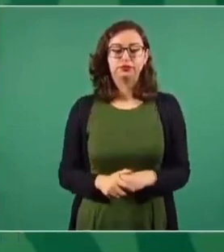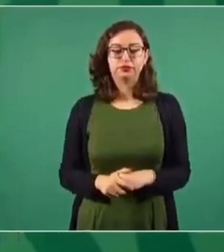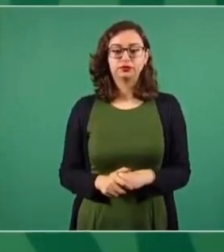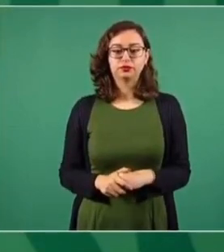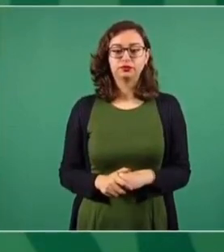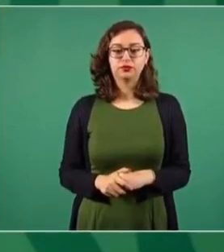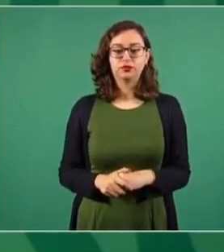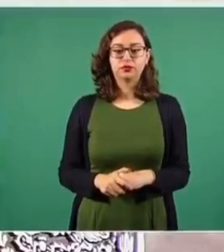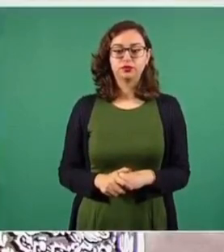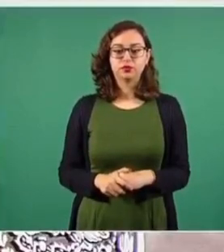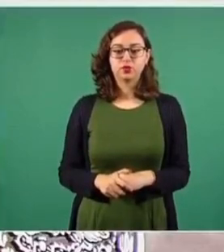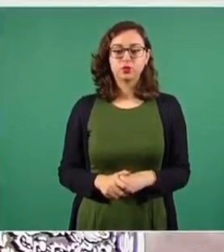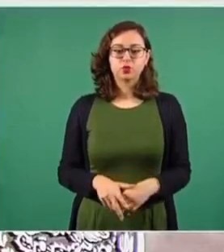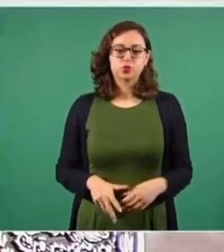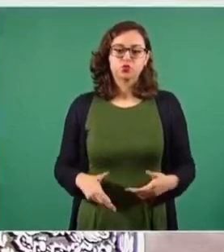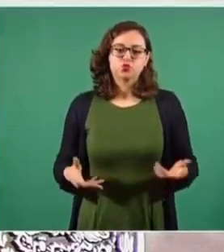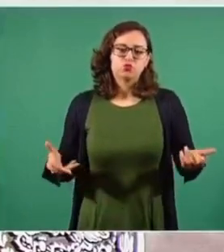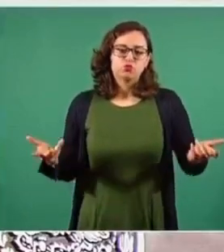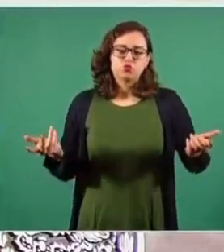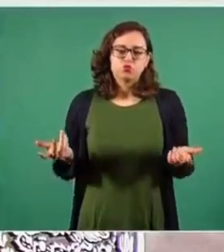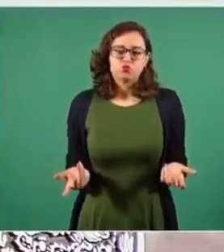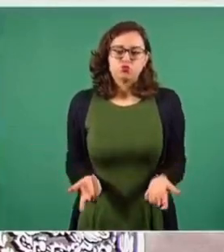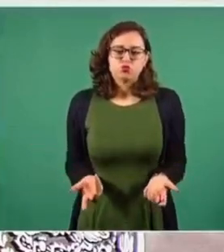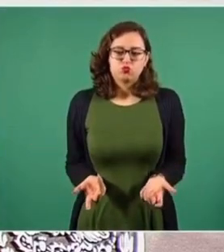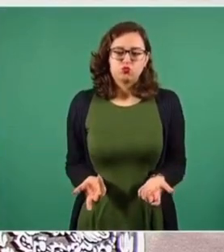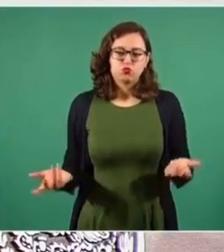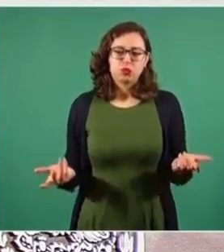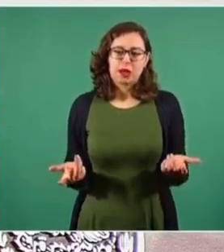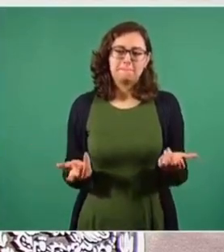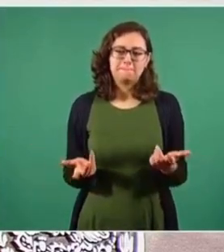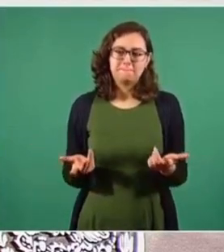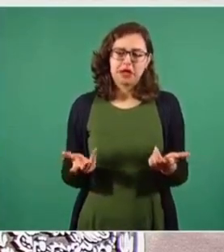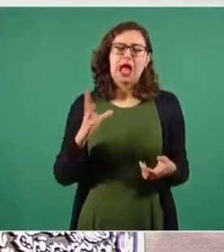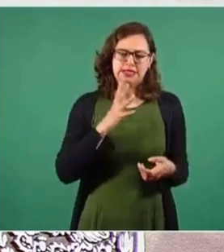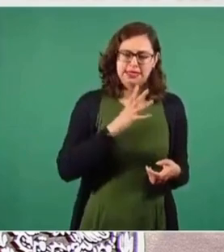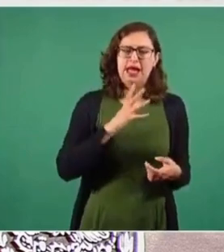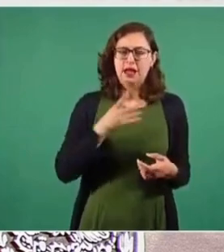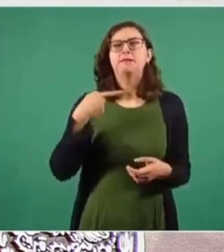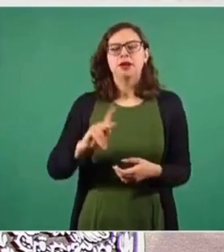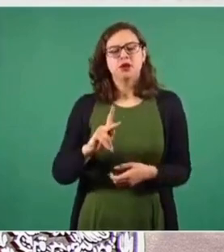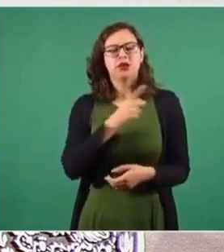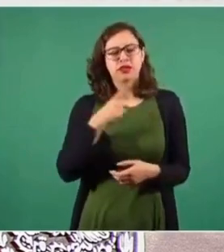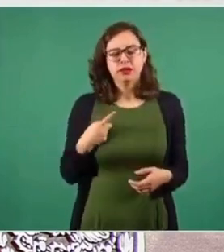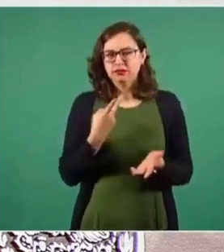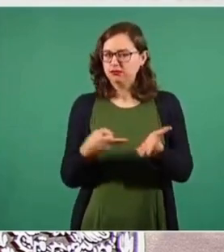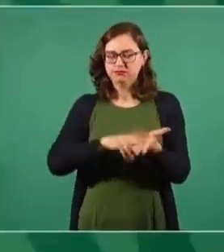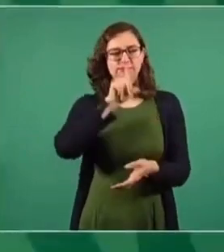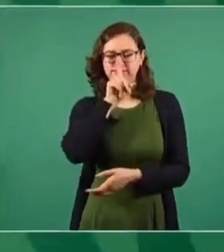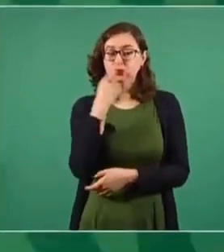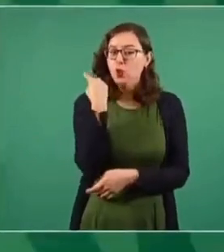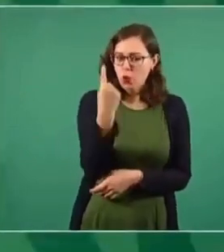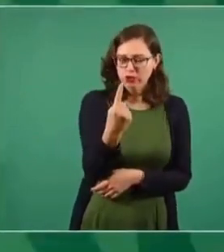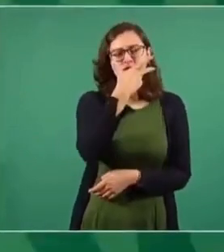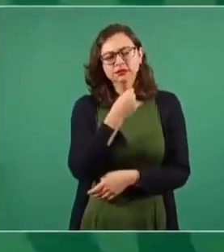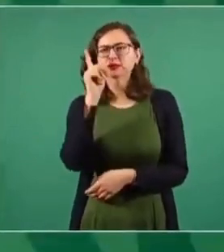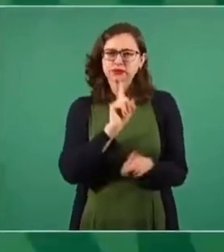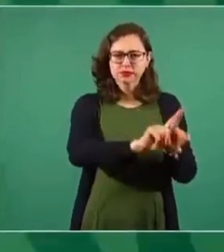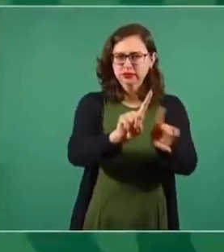Va a ser como está, nada más que de manera más simplificada, van a ser mujeres, hombres honestos, eficientes.